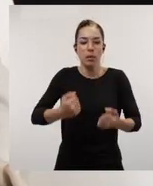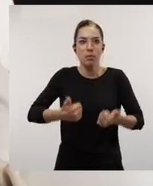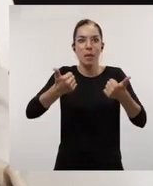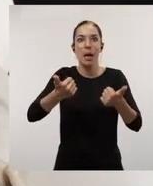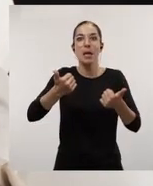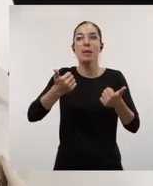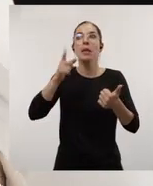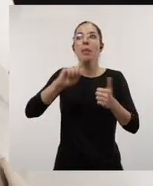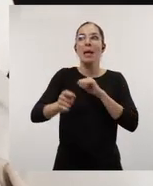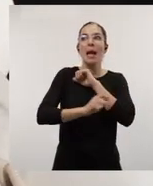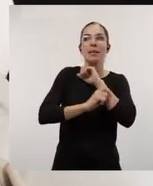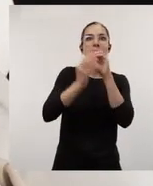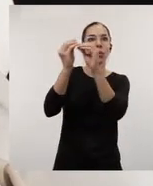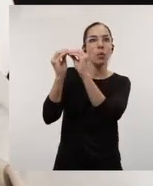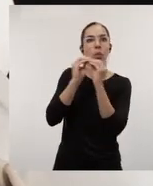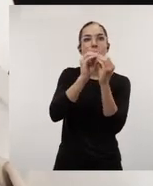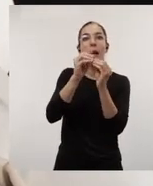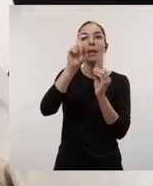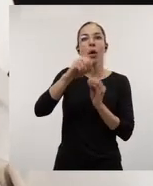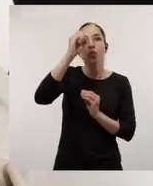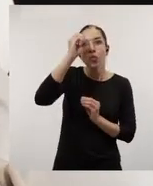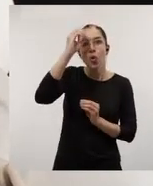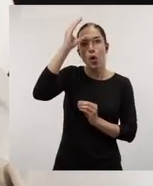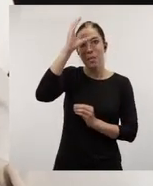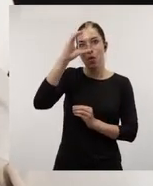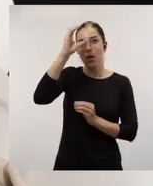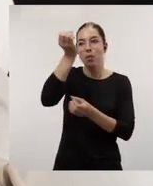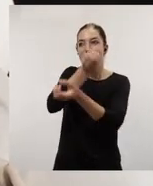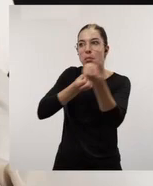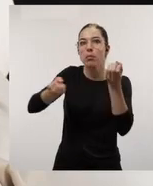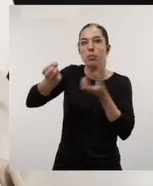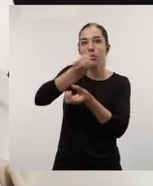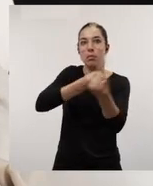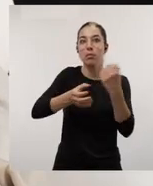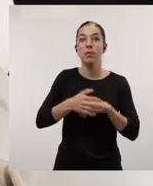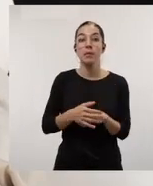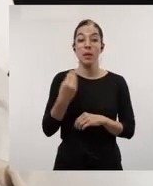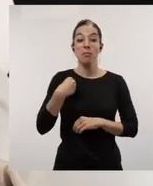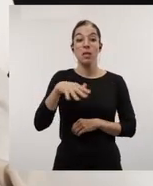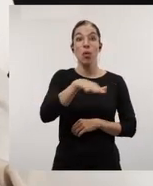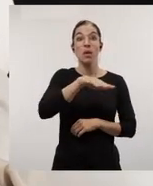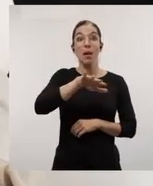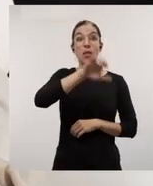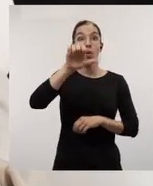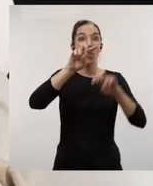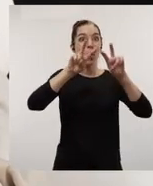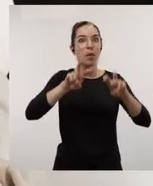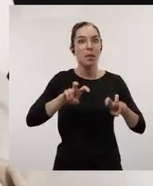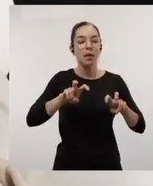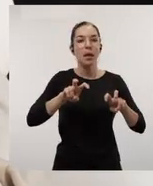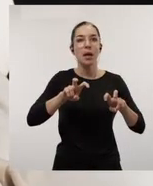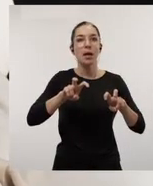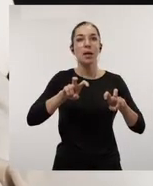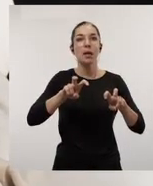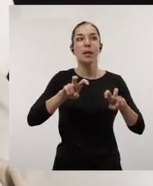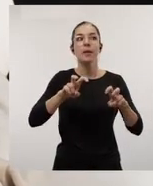fortalecernos, seguir unas estrategias comunes e intercambiar todo el conocimiento científico. Este Espacio Europeo de